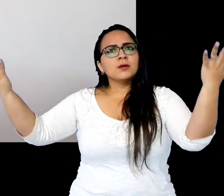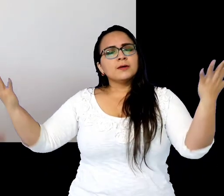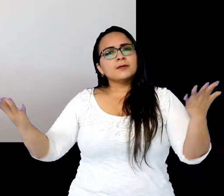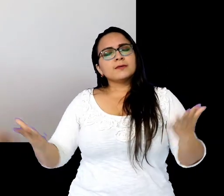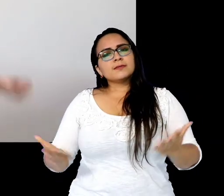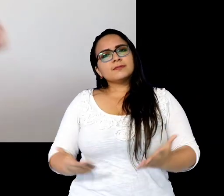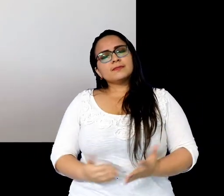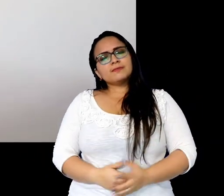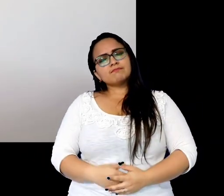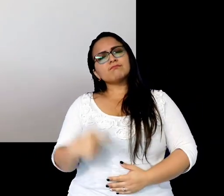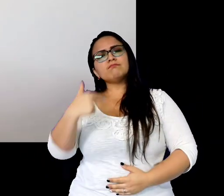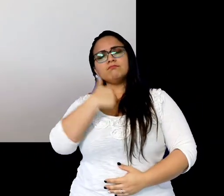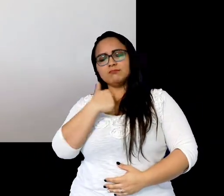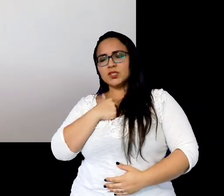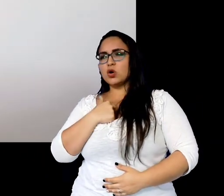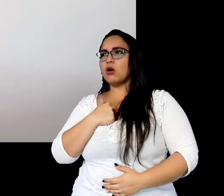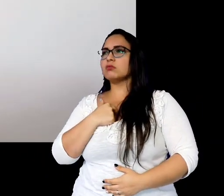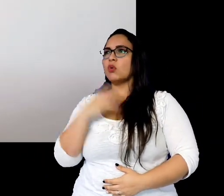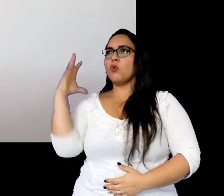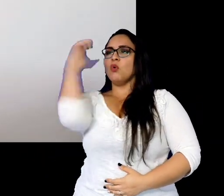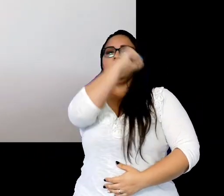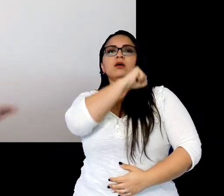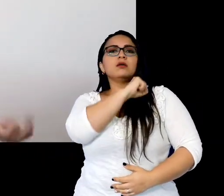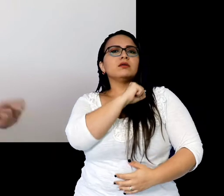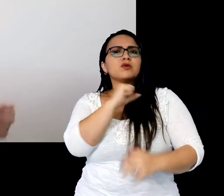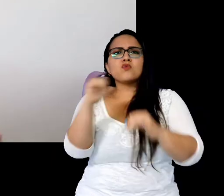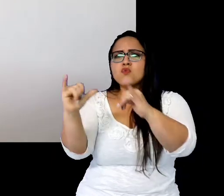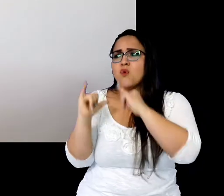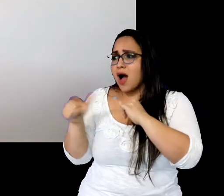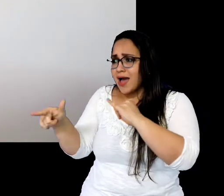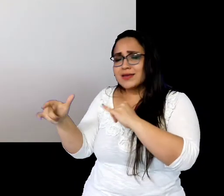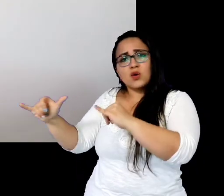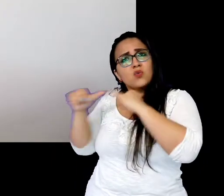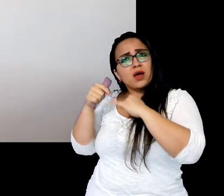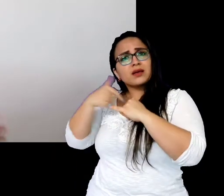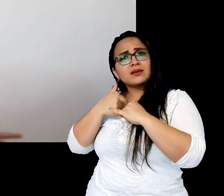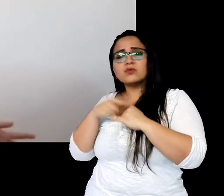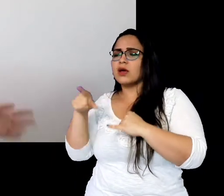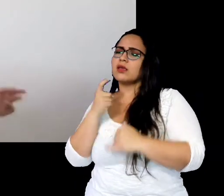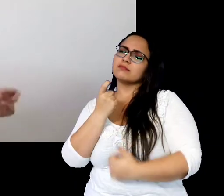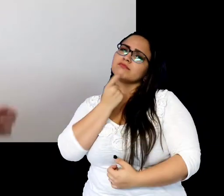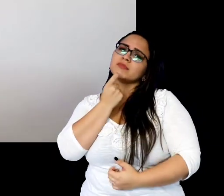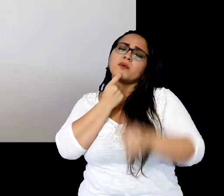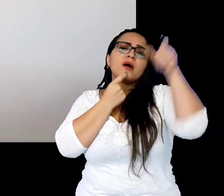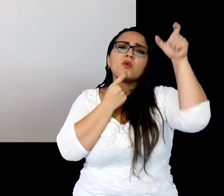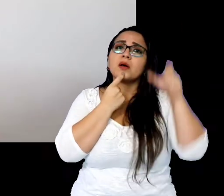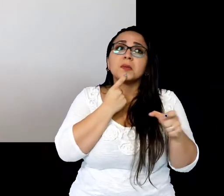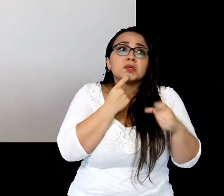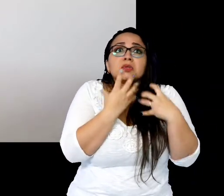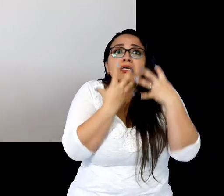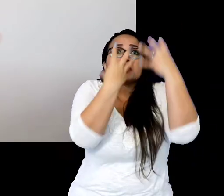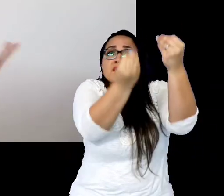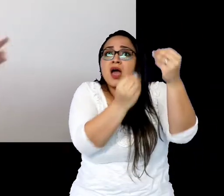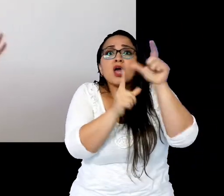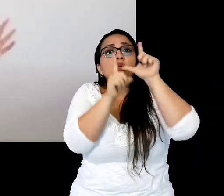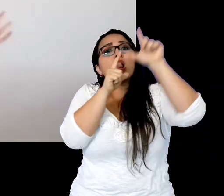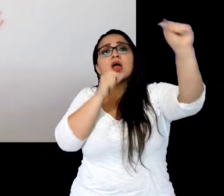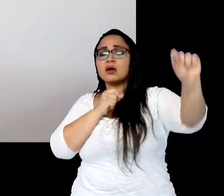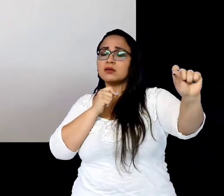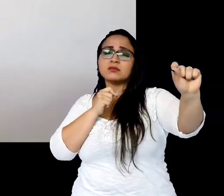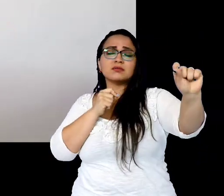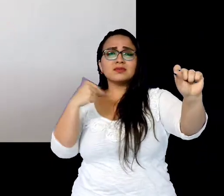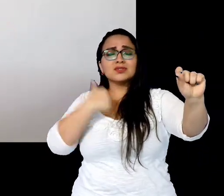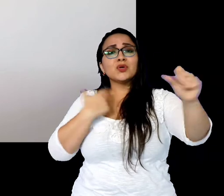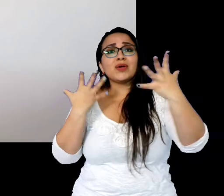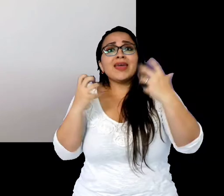Me di cuenta de que, como yo, también extrañaba a alguien que se encontraba en algún lugar distante. Tuví ganas de